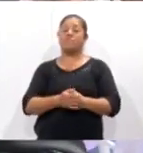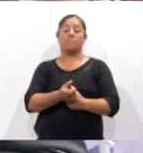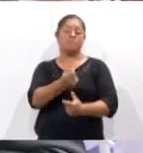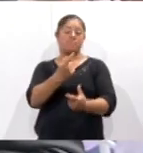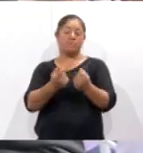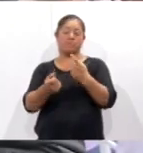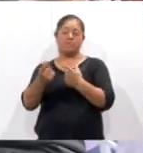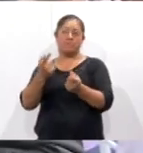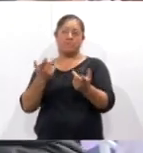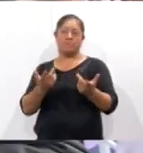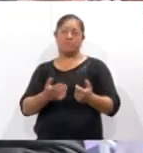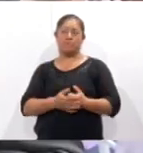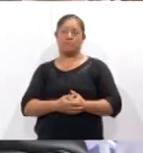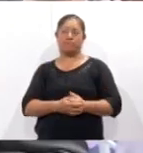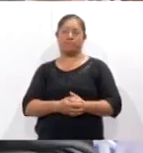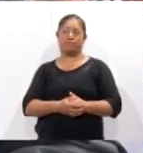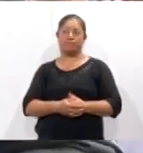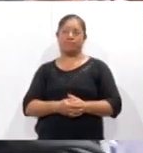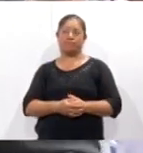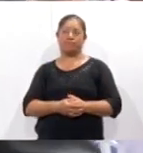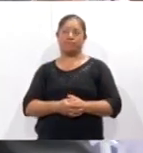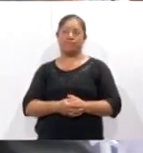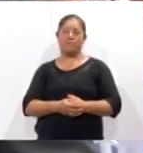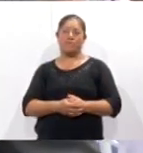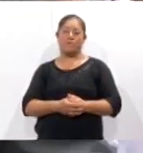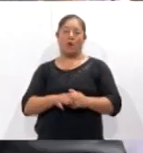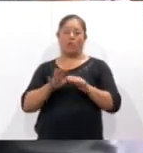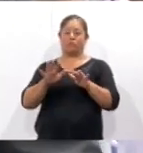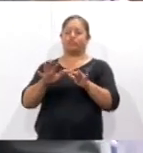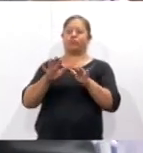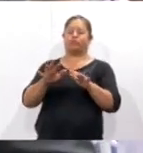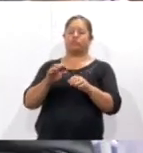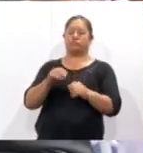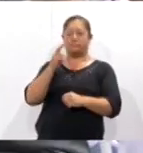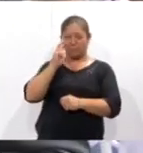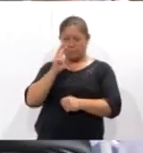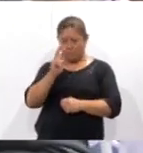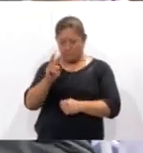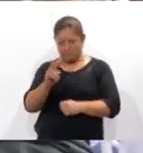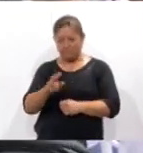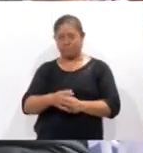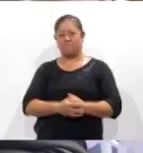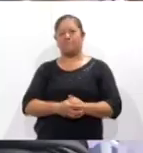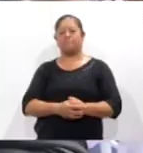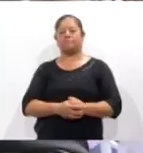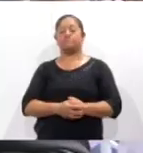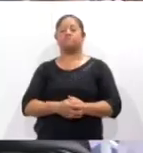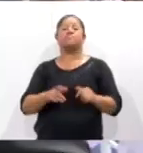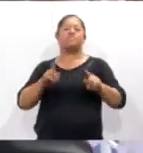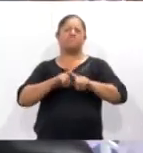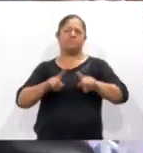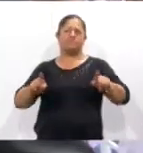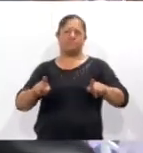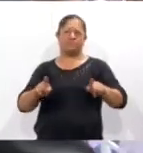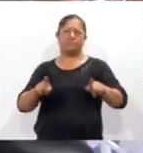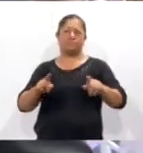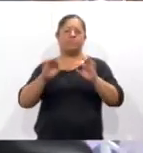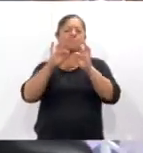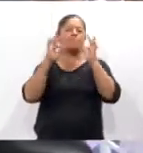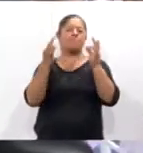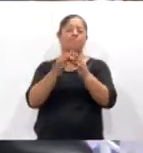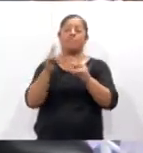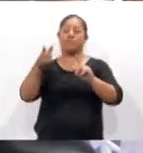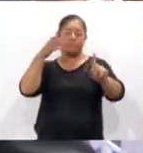psicodélicos, poder llamarlos de esa manera. Son distintos modos, no hay